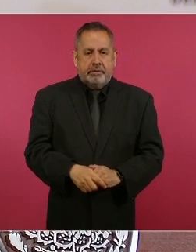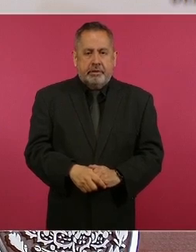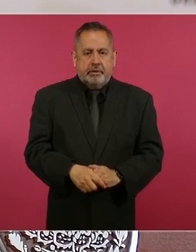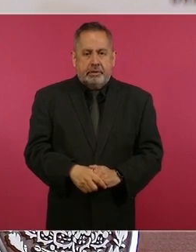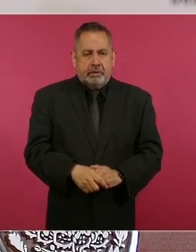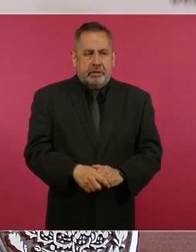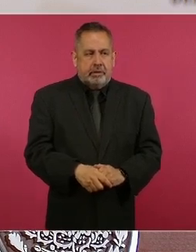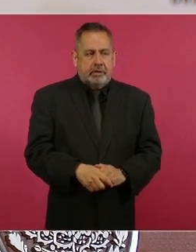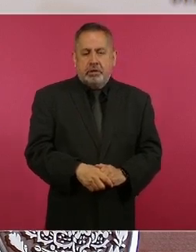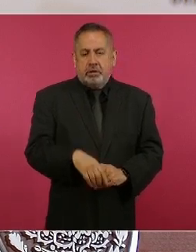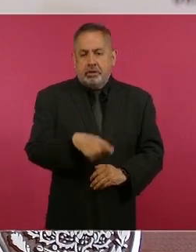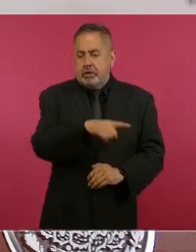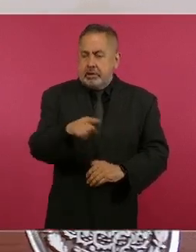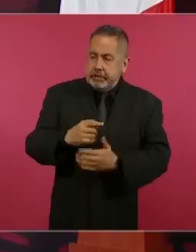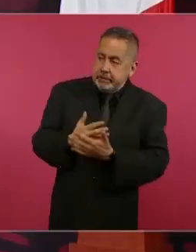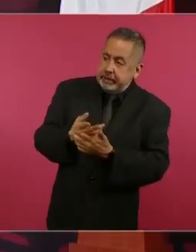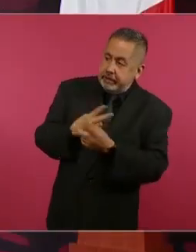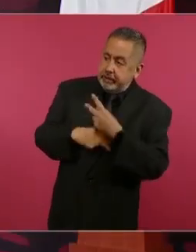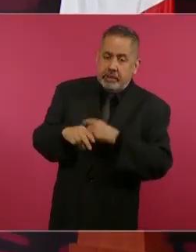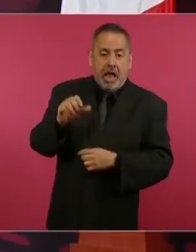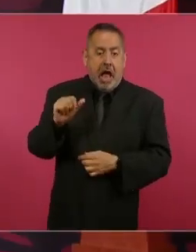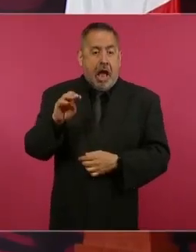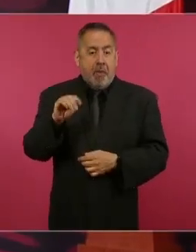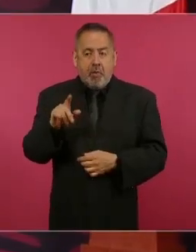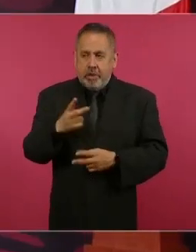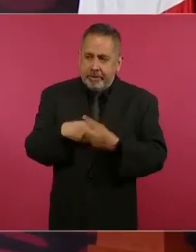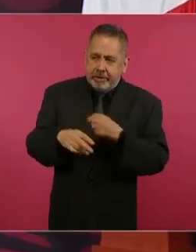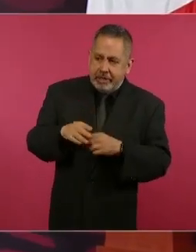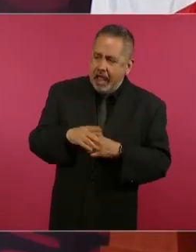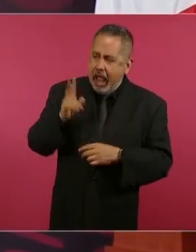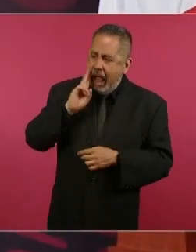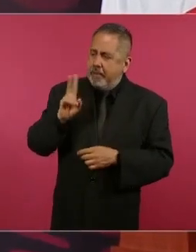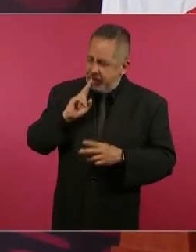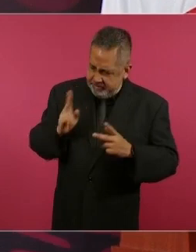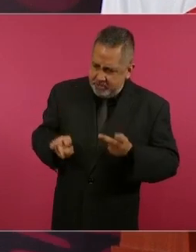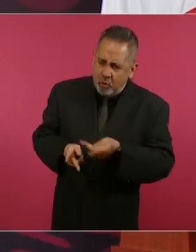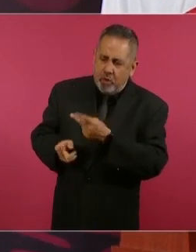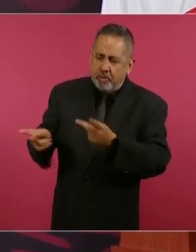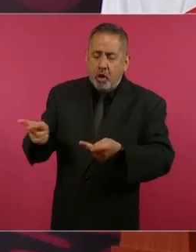esperando para que yo declarara